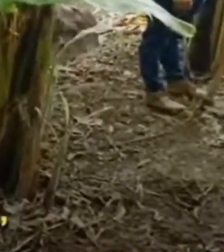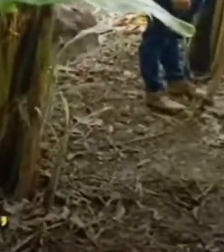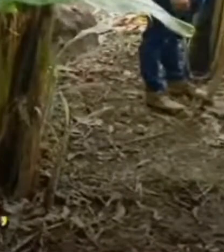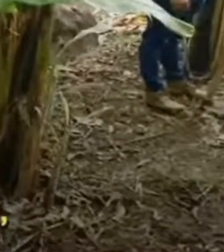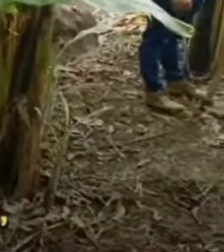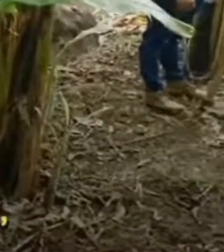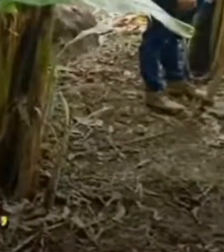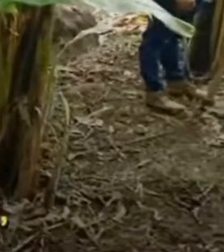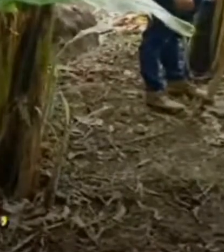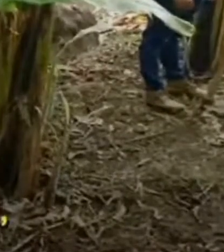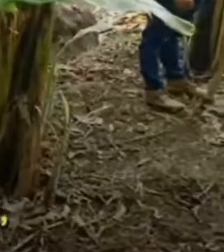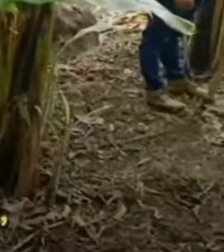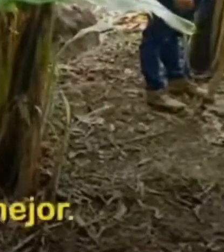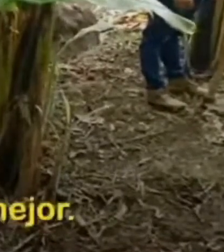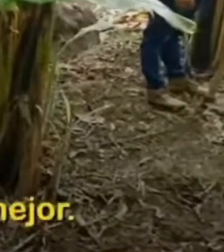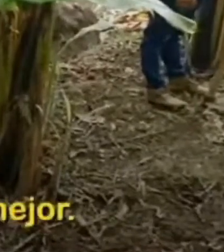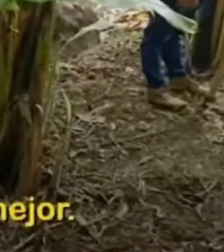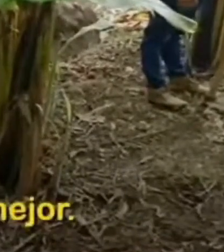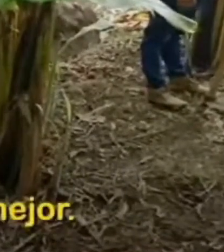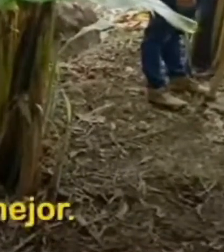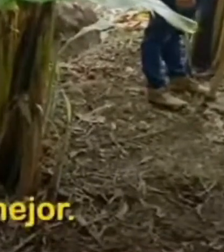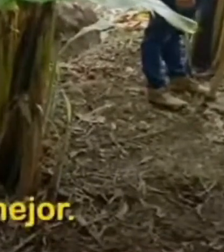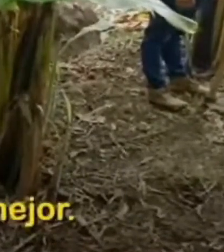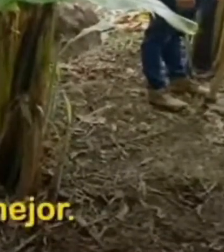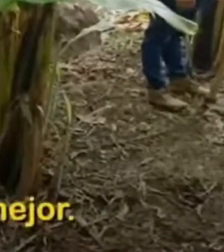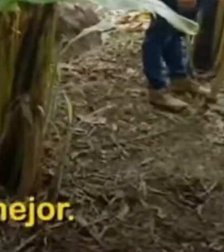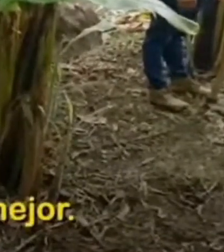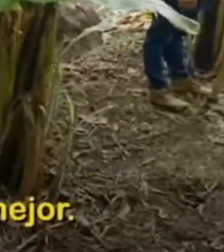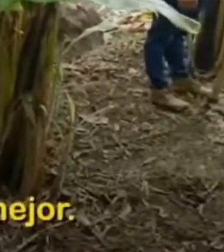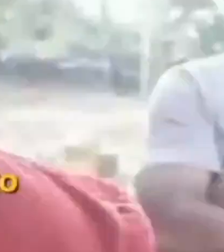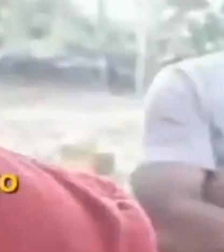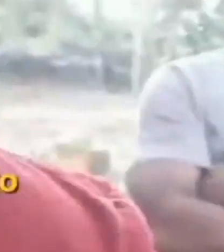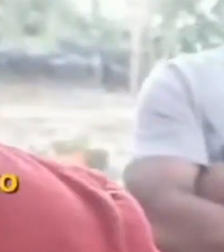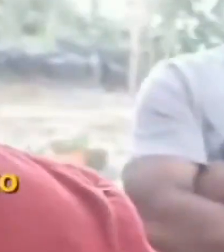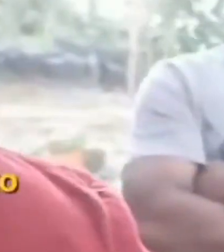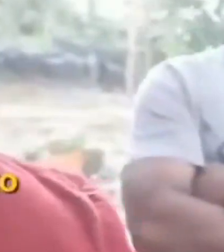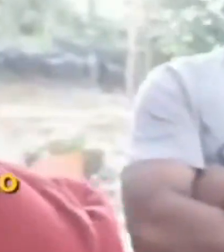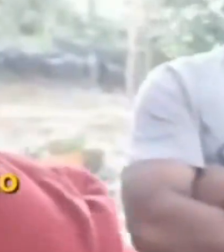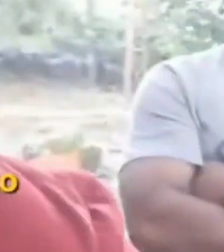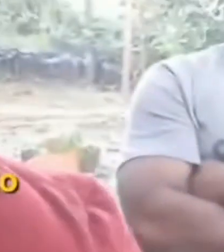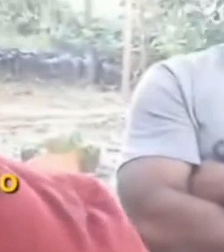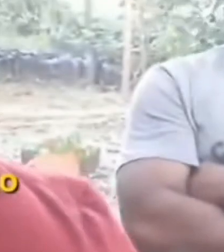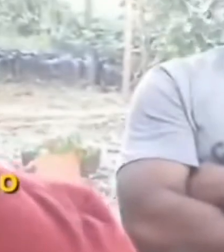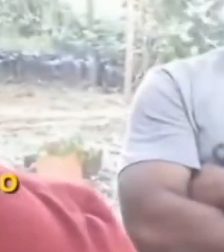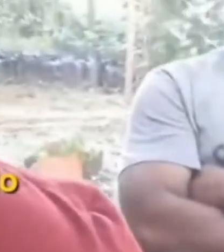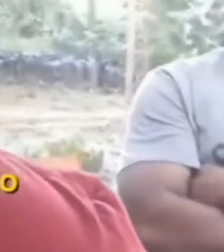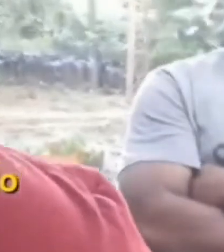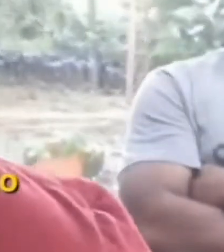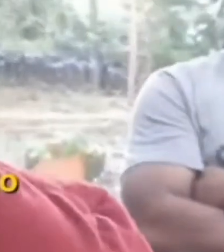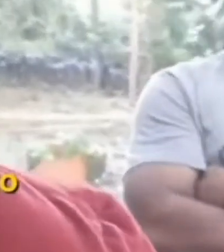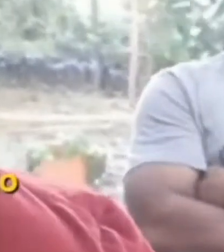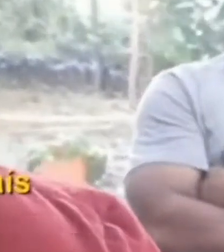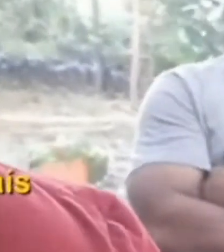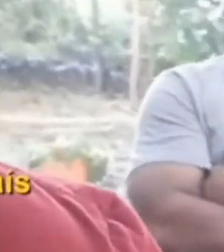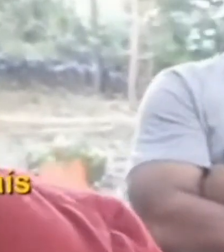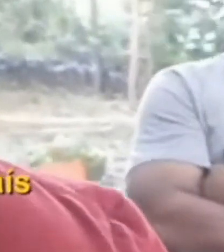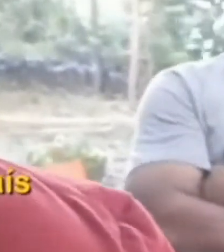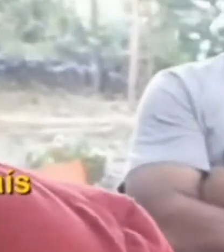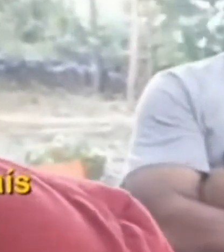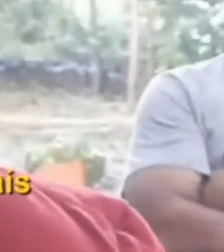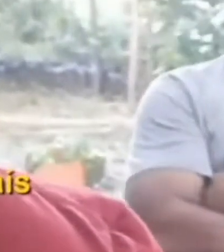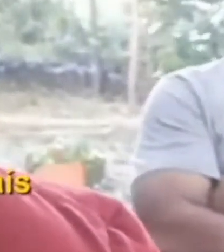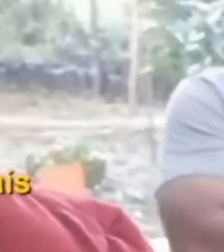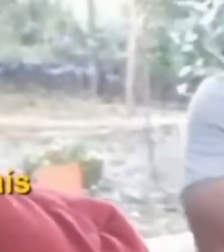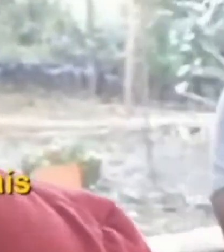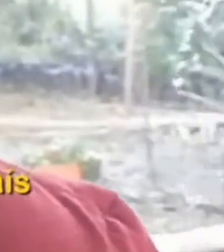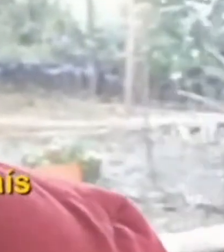vino esa ayuda, ya nosotros queremos estar aquí mejor. Esperamos que nos siga dando para no seguir emigrando porque